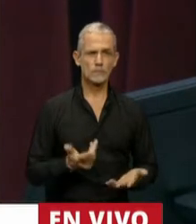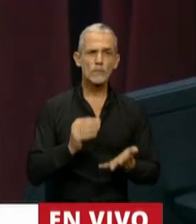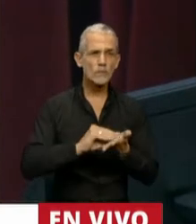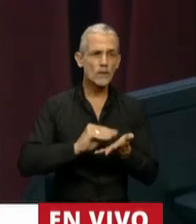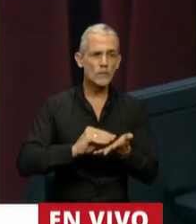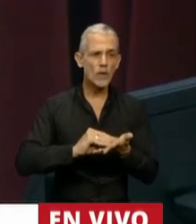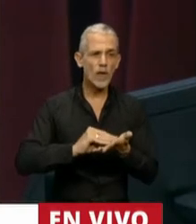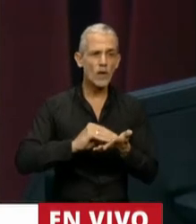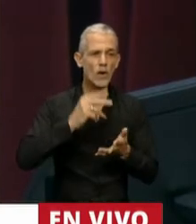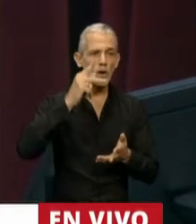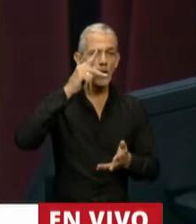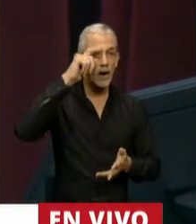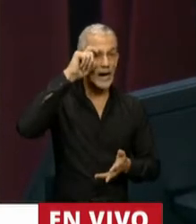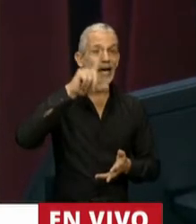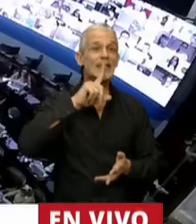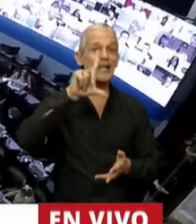diputado Fabio Ketlas.